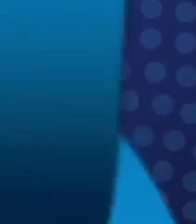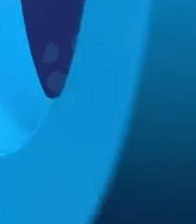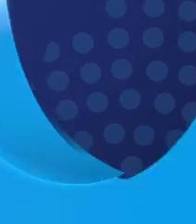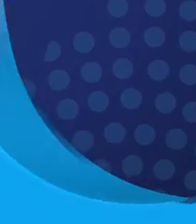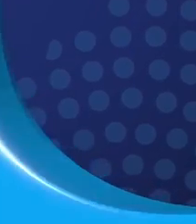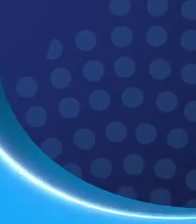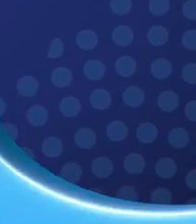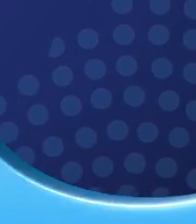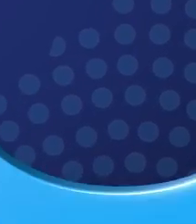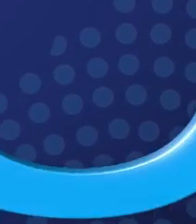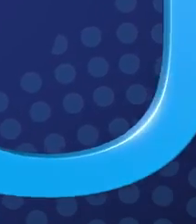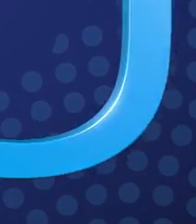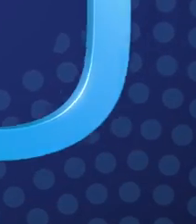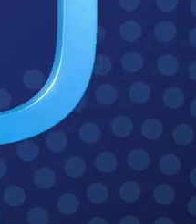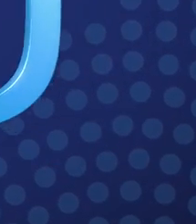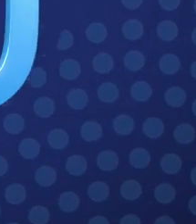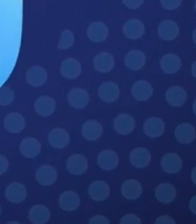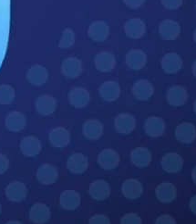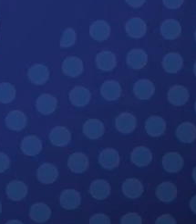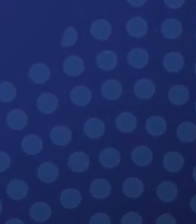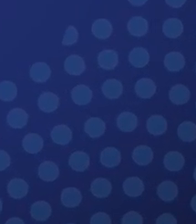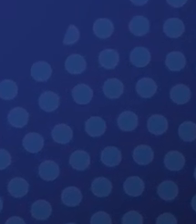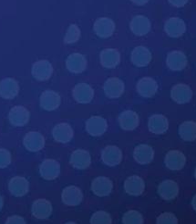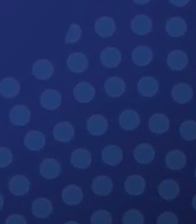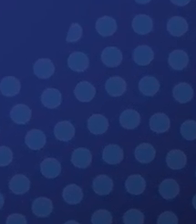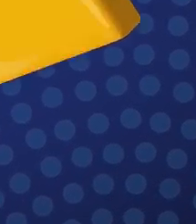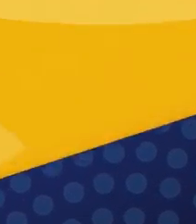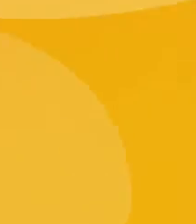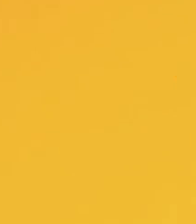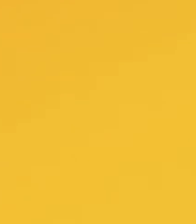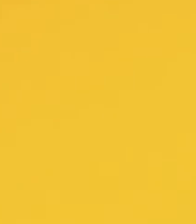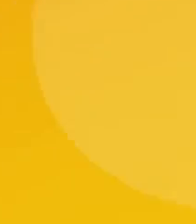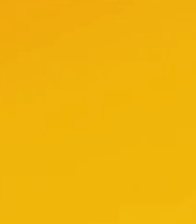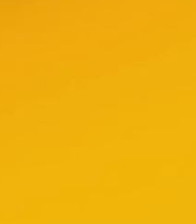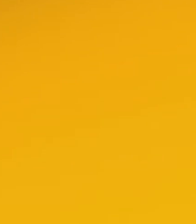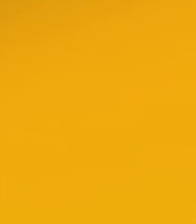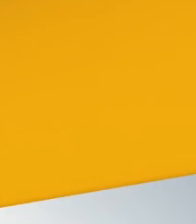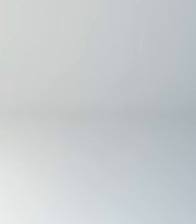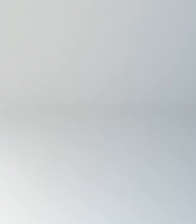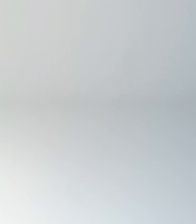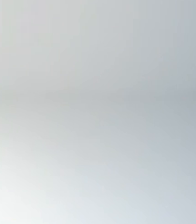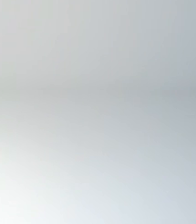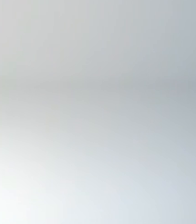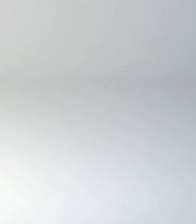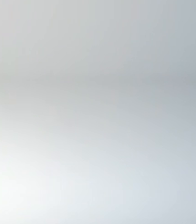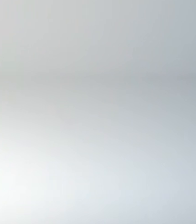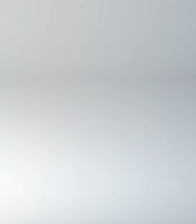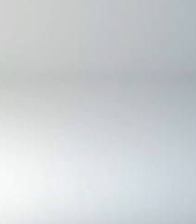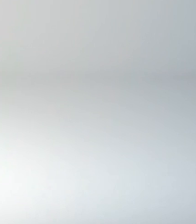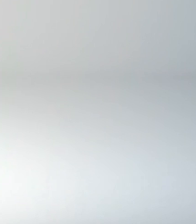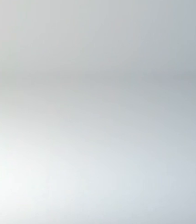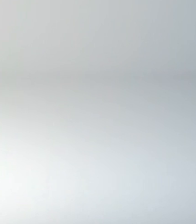cual le informamos sobre todo lo bueno que hace esta universidad. Desde la U, en